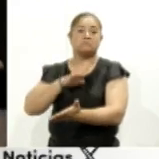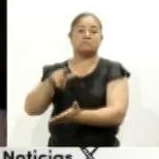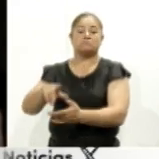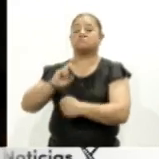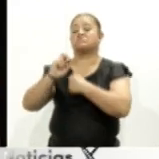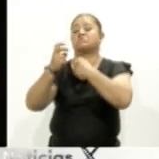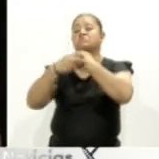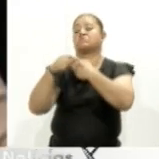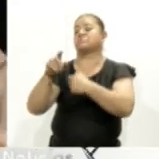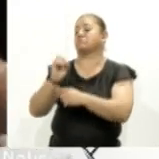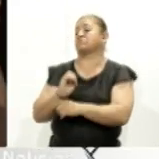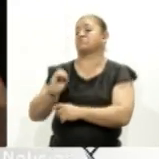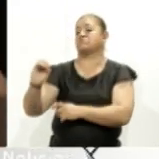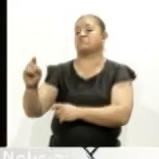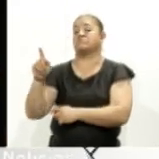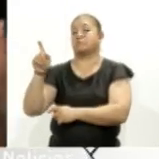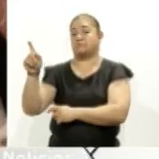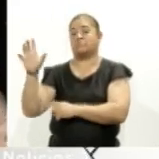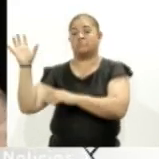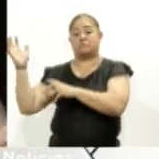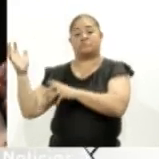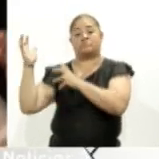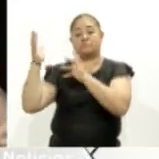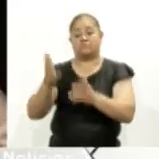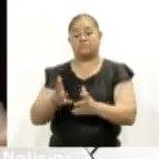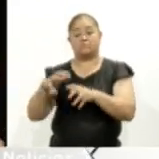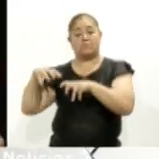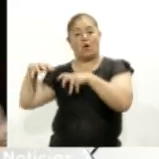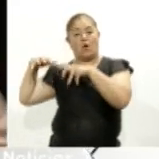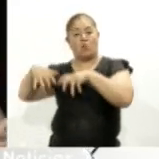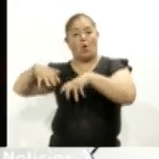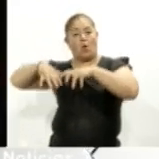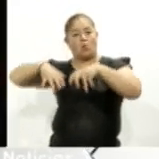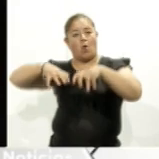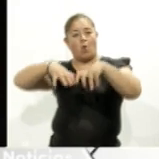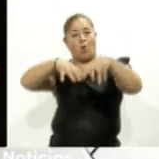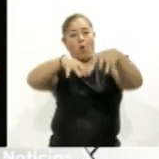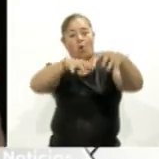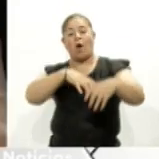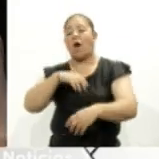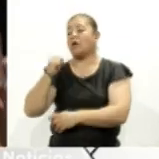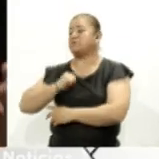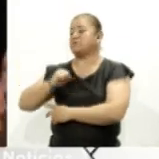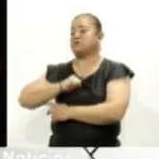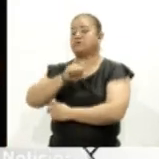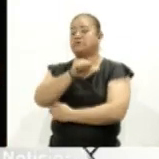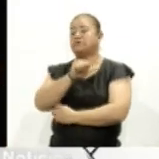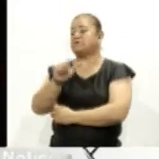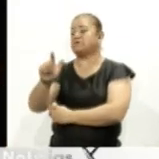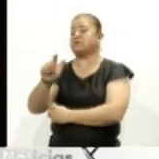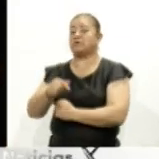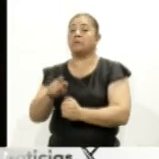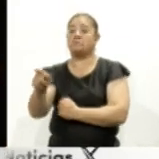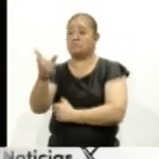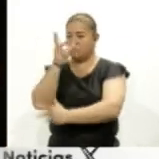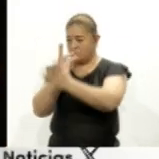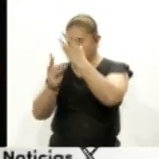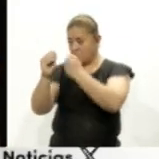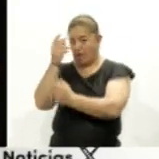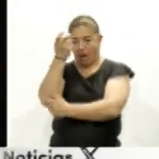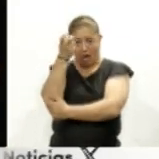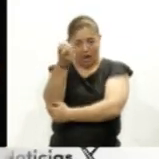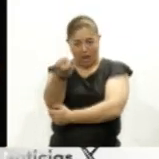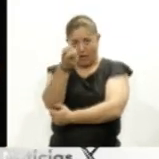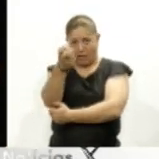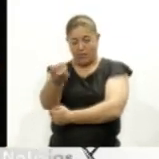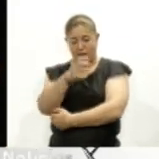presencia de ellas en los motines populares de los siglos XVI y XVII y nos ha enseñado con ello que allí, en